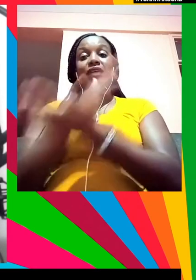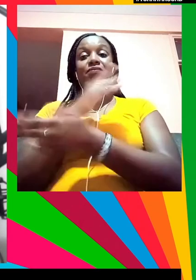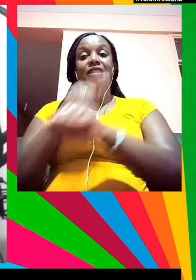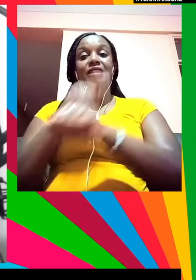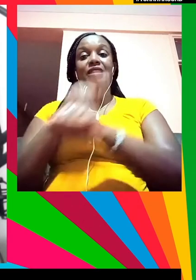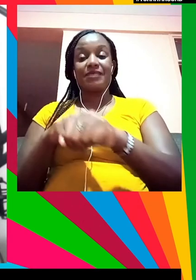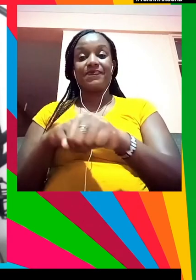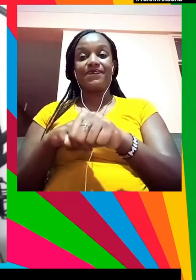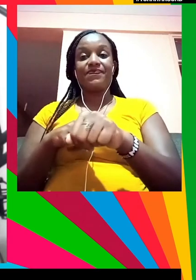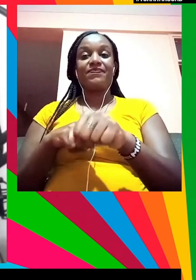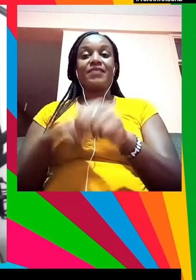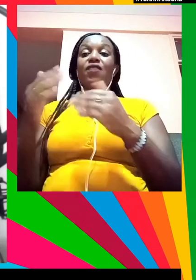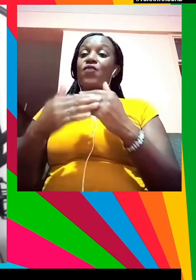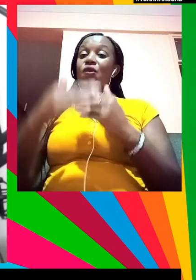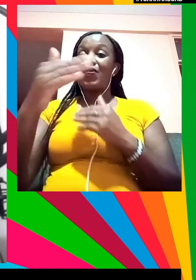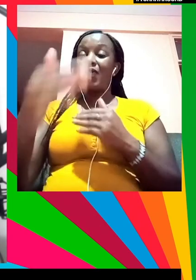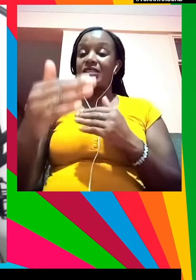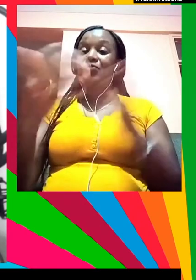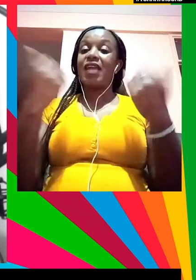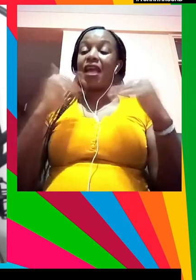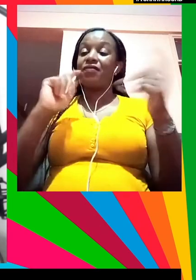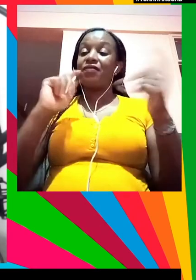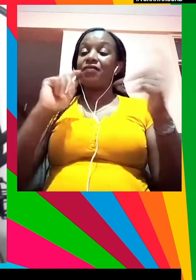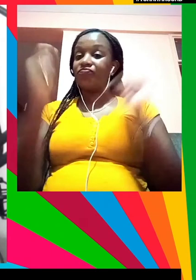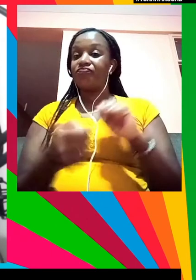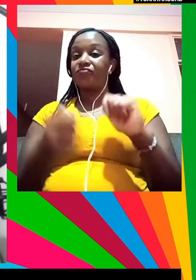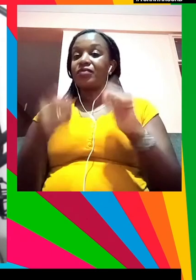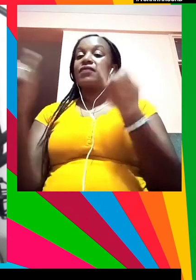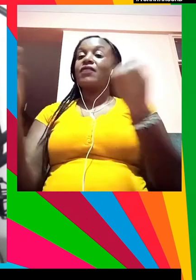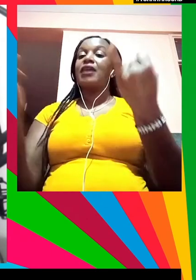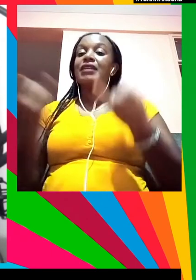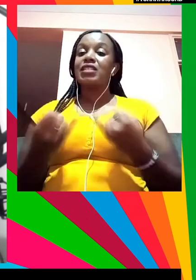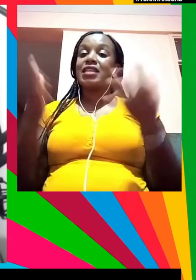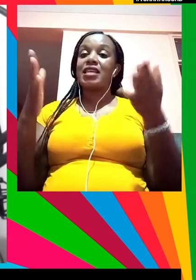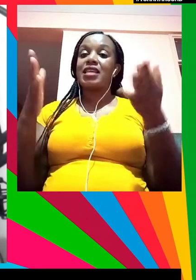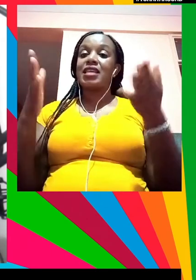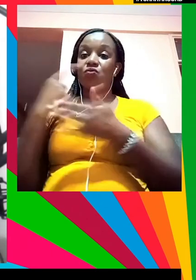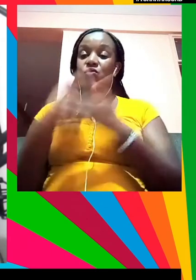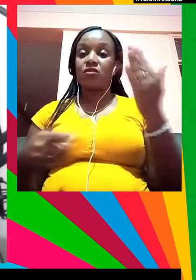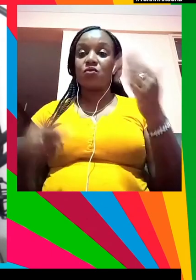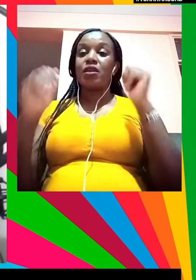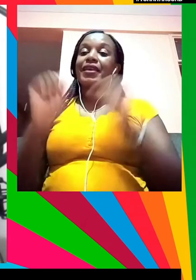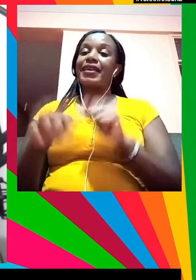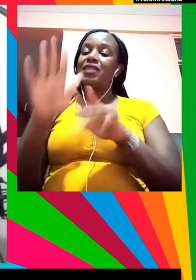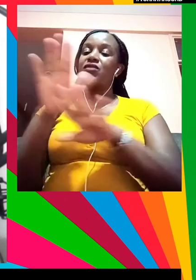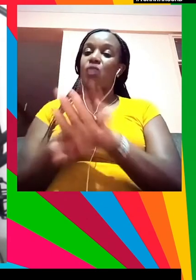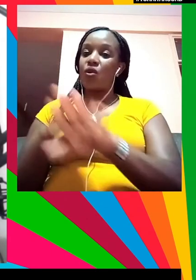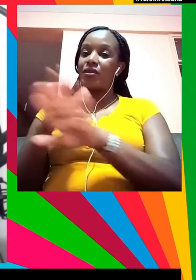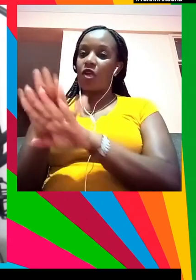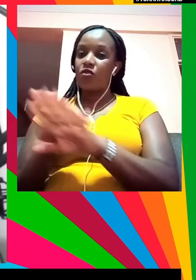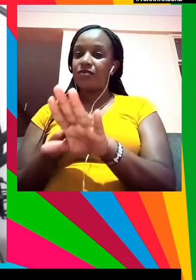pero a veces este futuro se interpone en la transformación y mi invitación es parar y construir